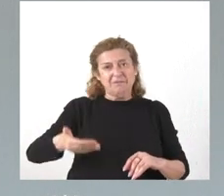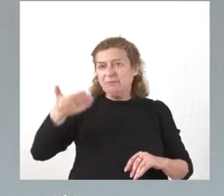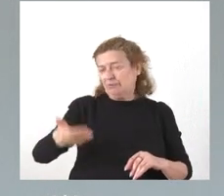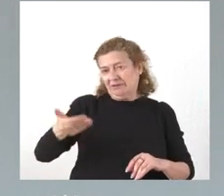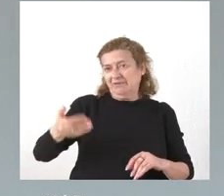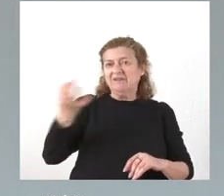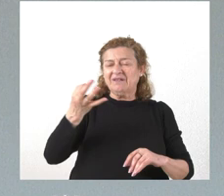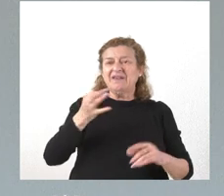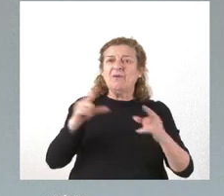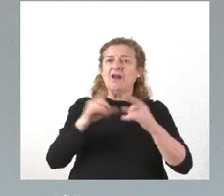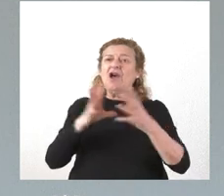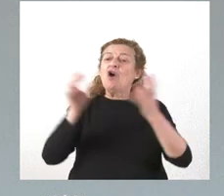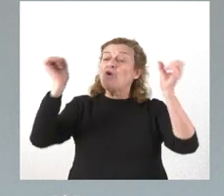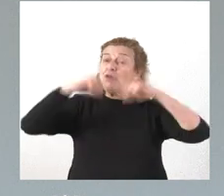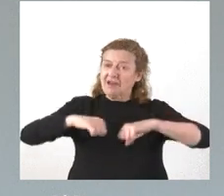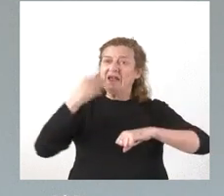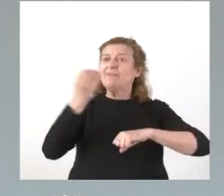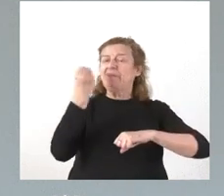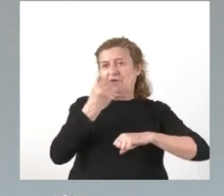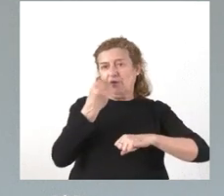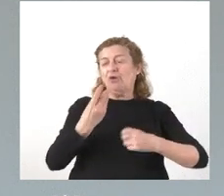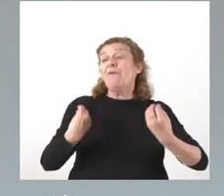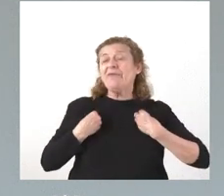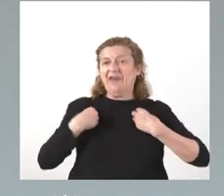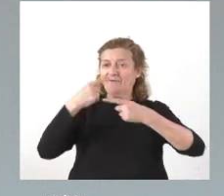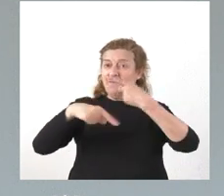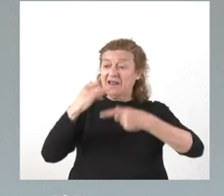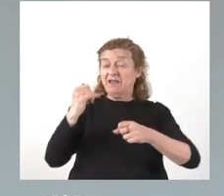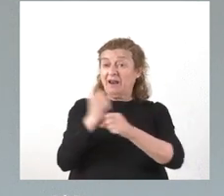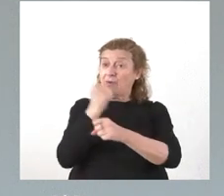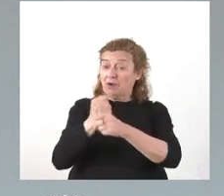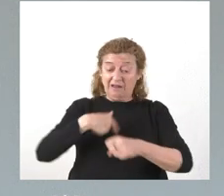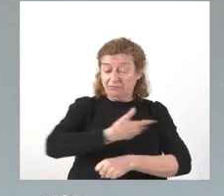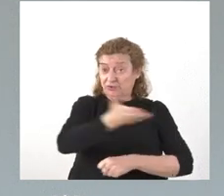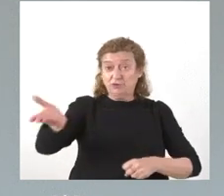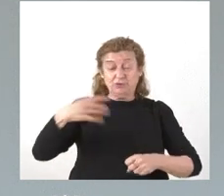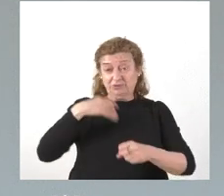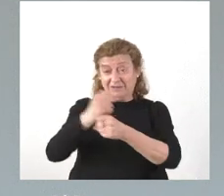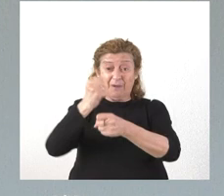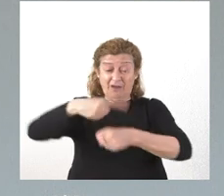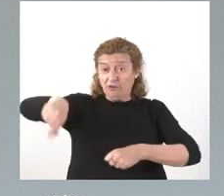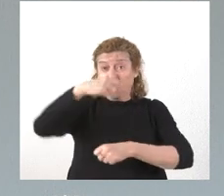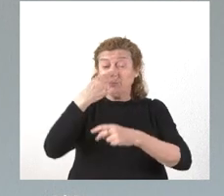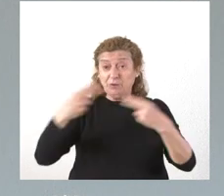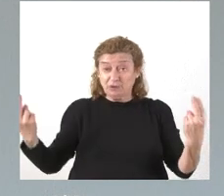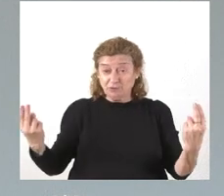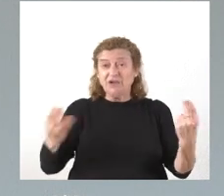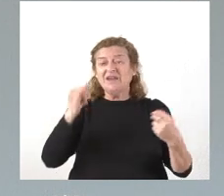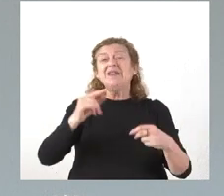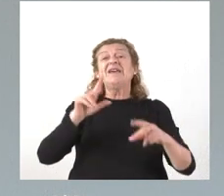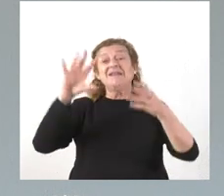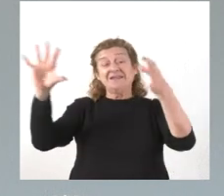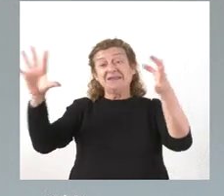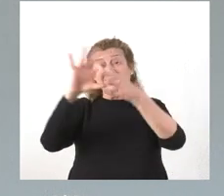conciliar mucho mejor la vida familiar y laboral de nuestros empleados públicos y, en relación